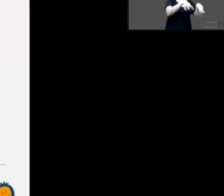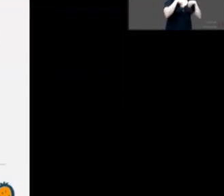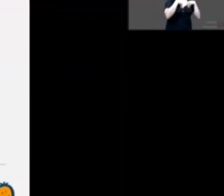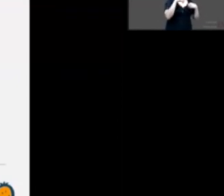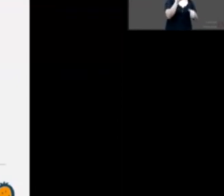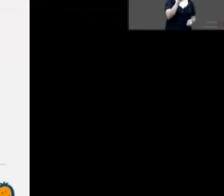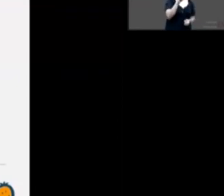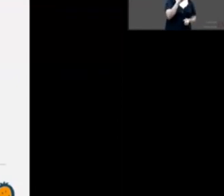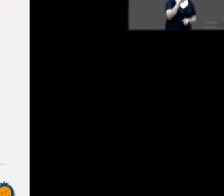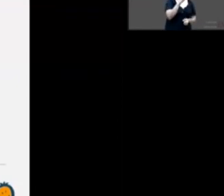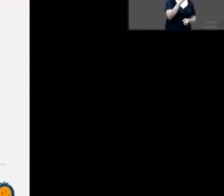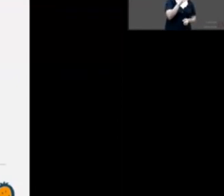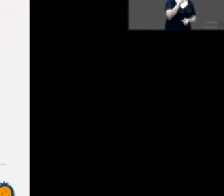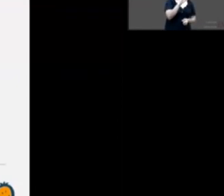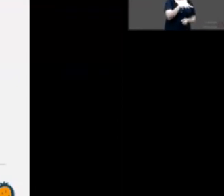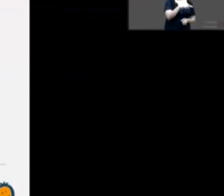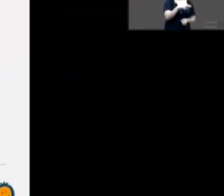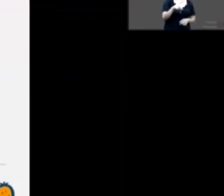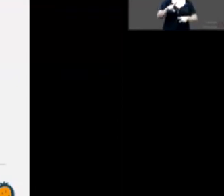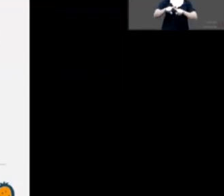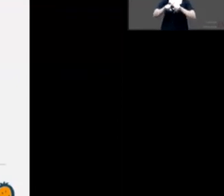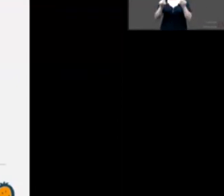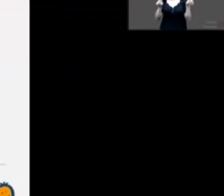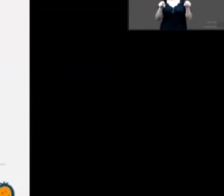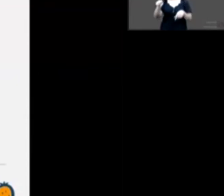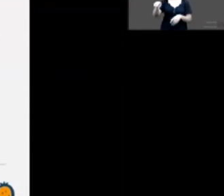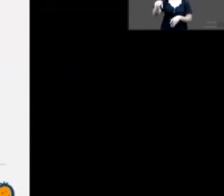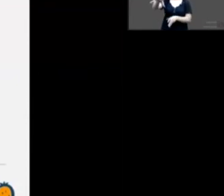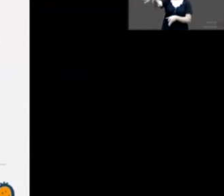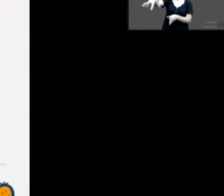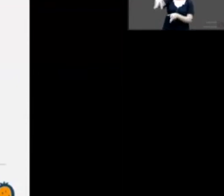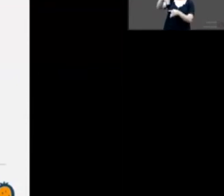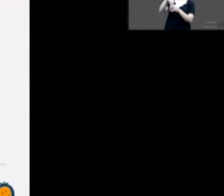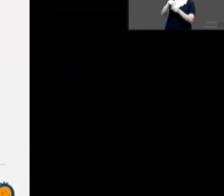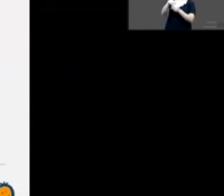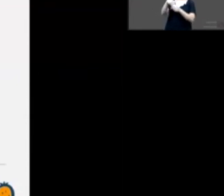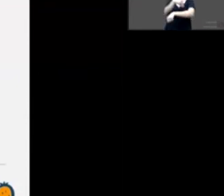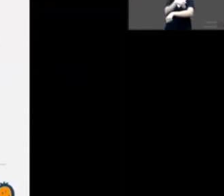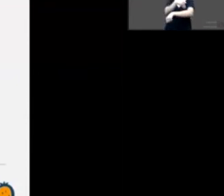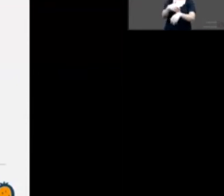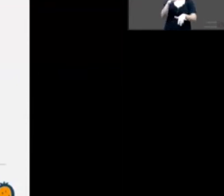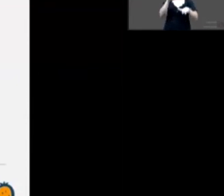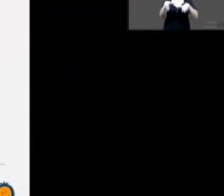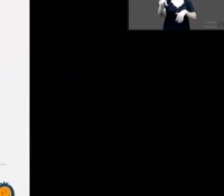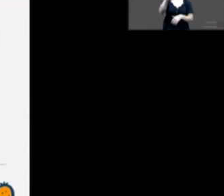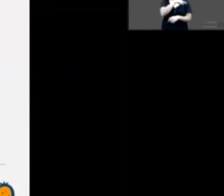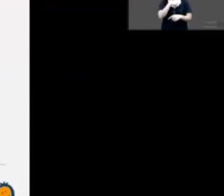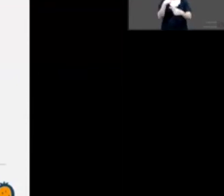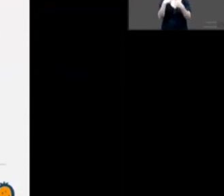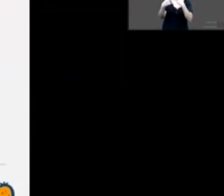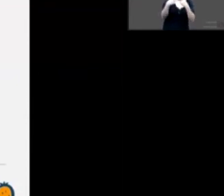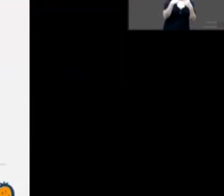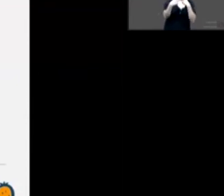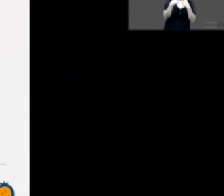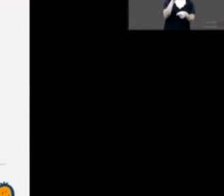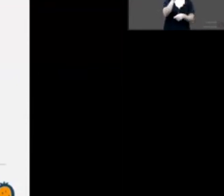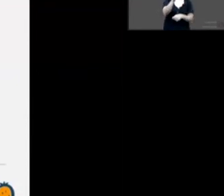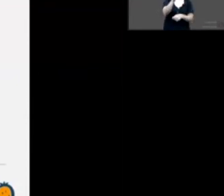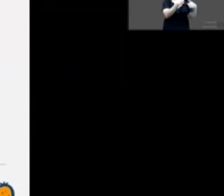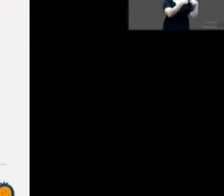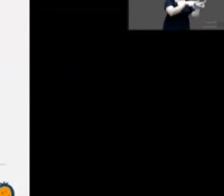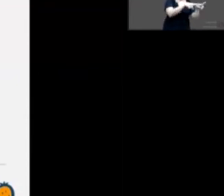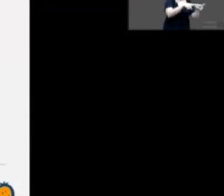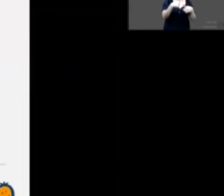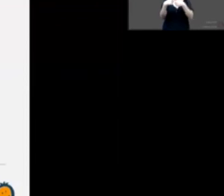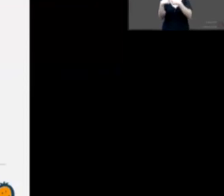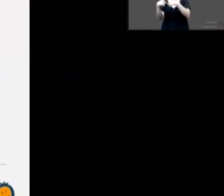reuniones o debates sobre adopción, separados del debate sobre el acogimiento familiar. Y